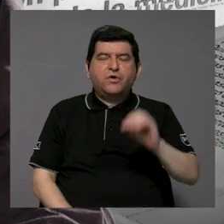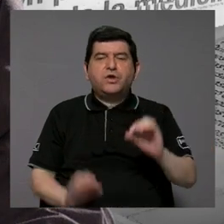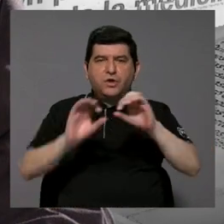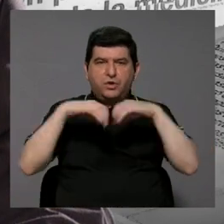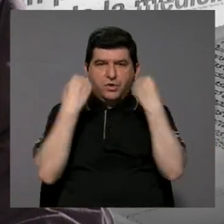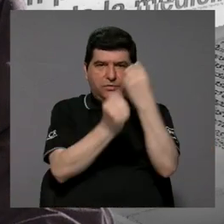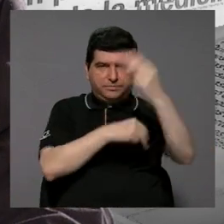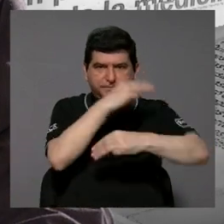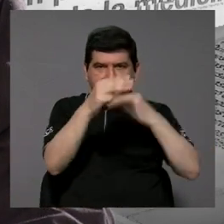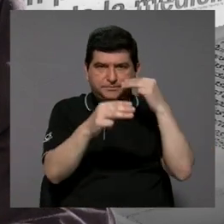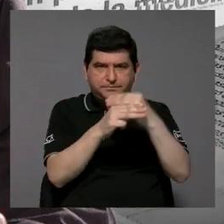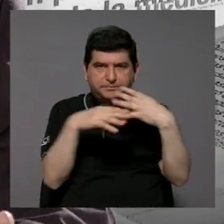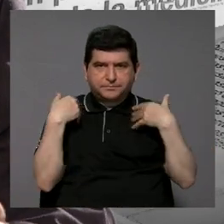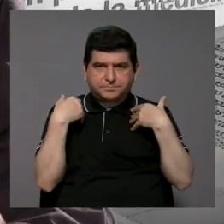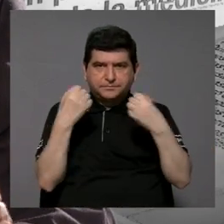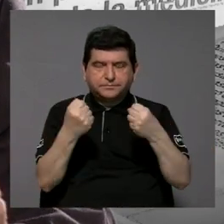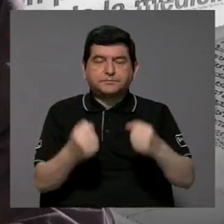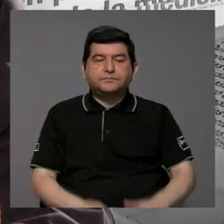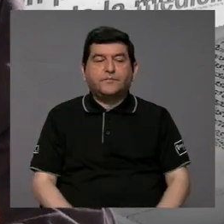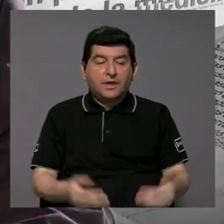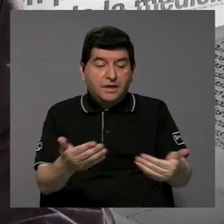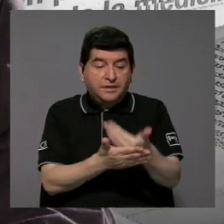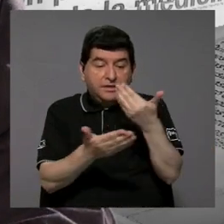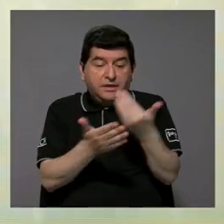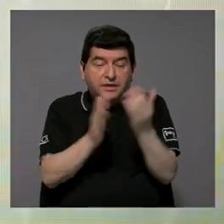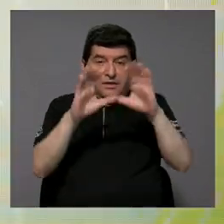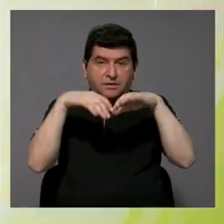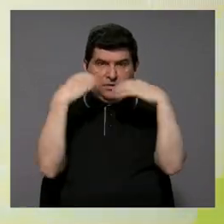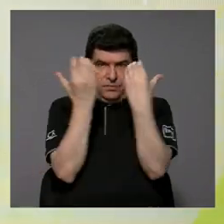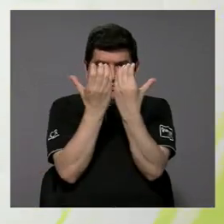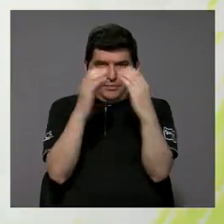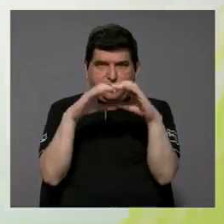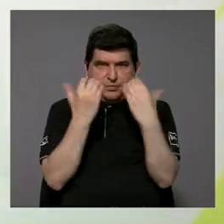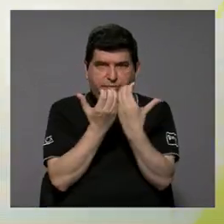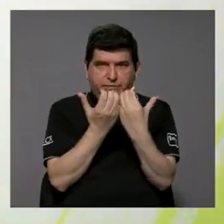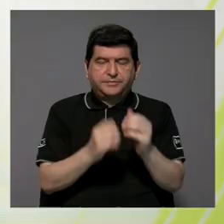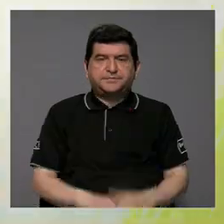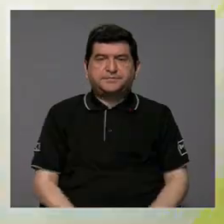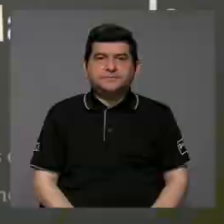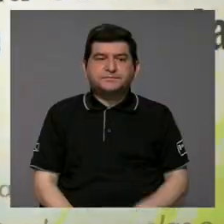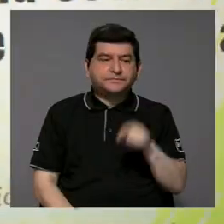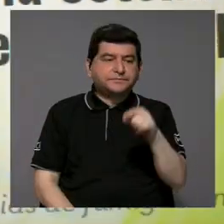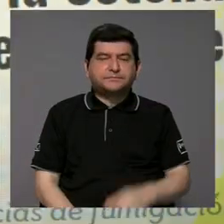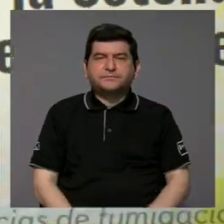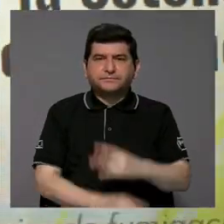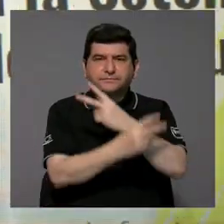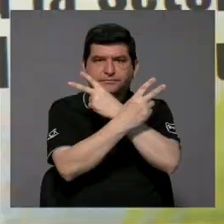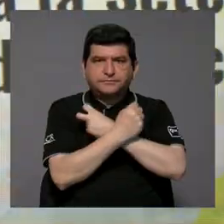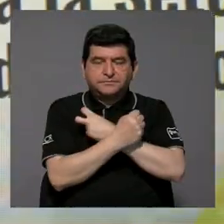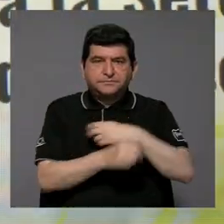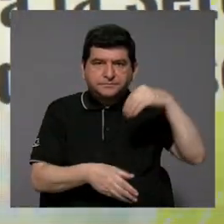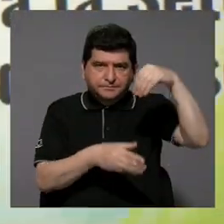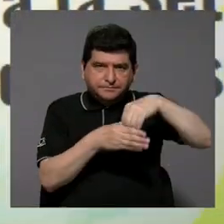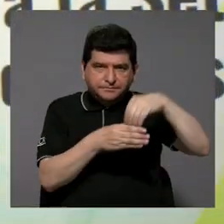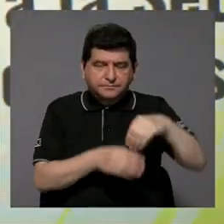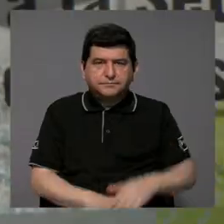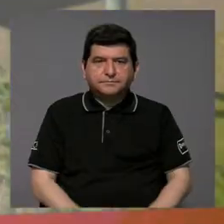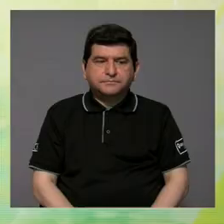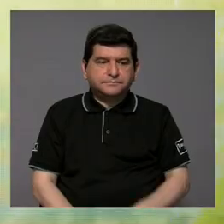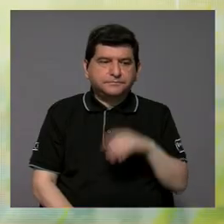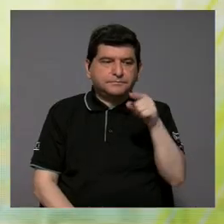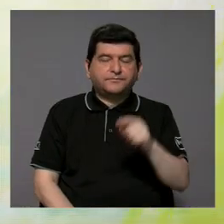Mundial de la Salud, tienen una nueva clasificación de los plaguicidas que toman en cuenta esa toxicidad